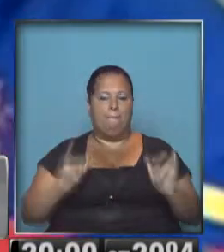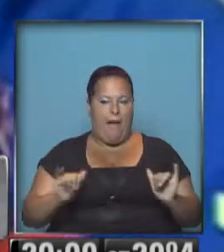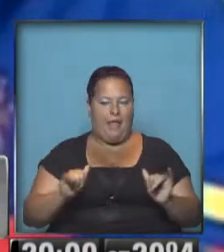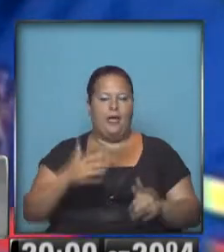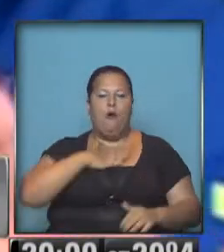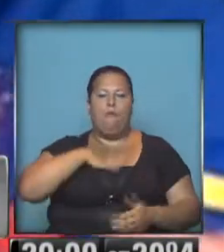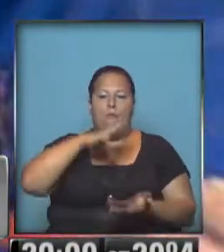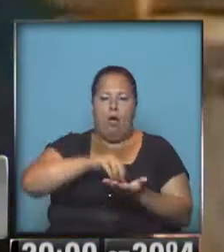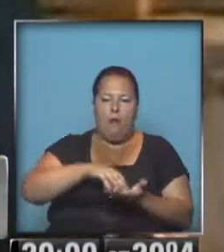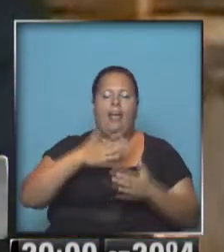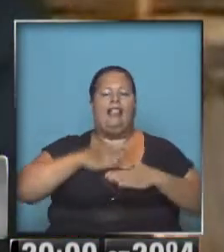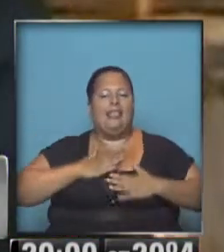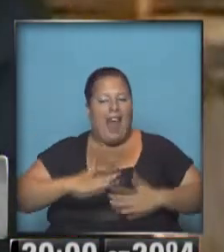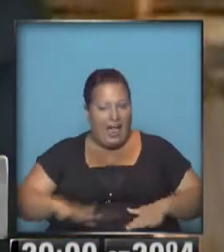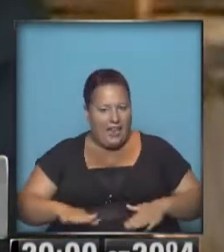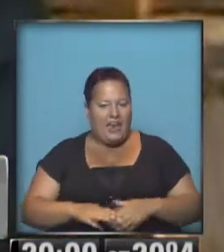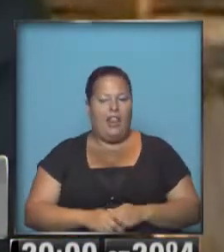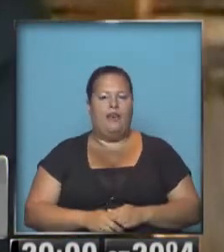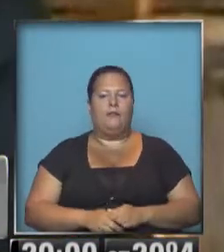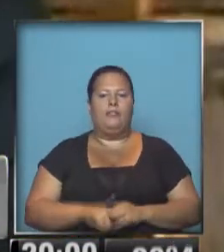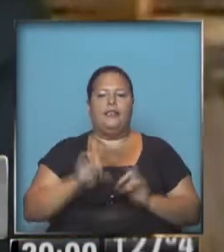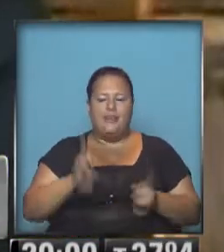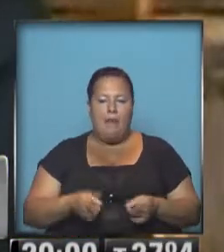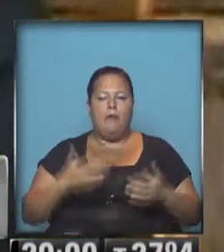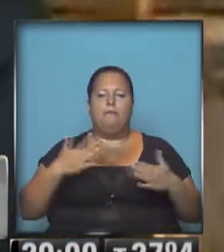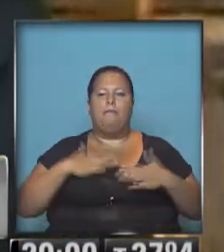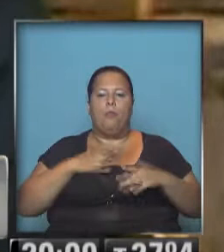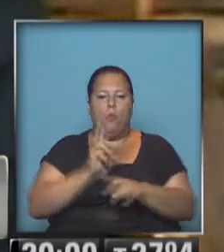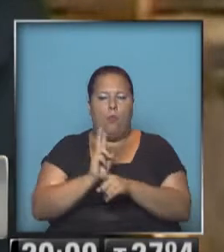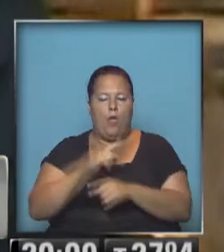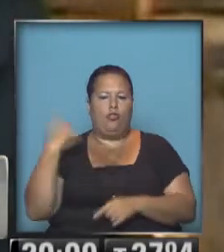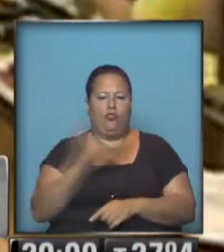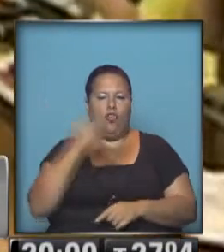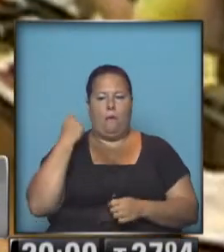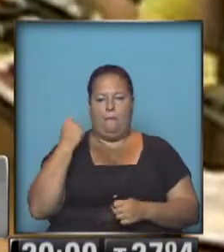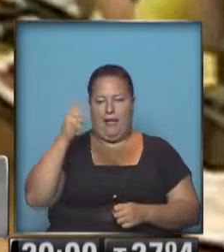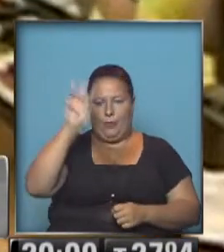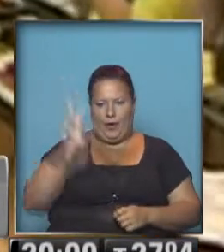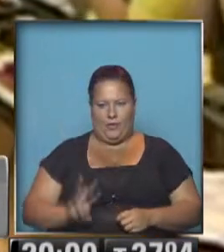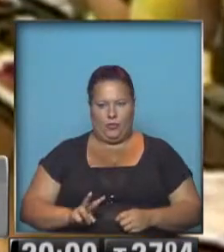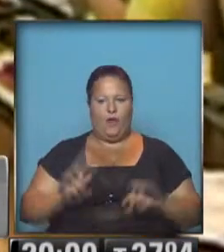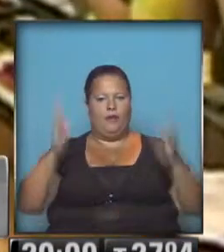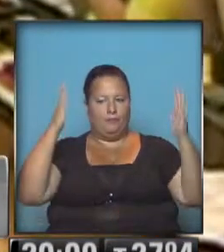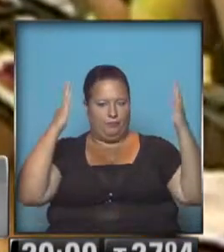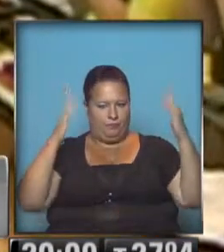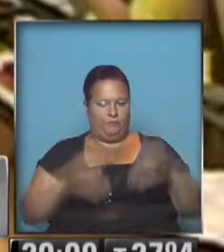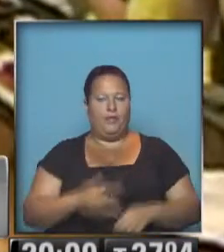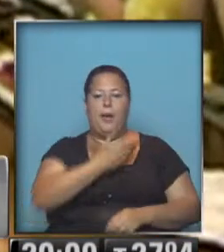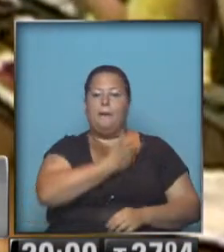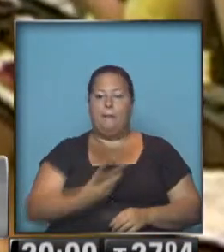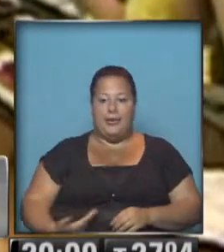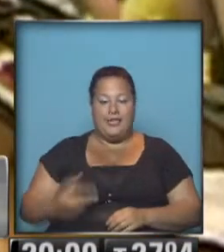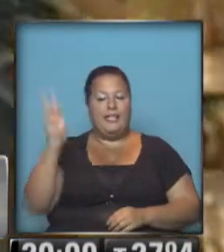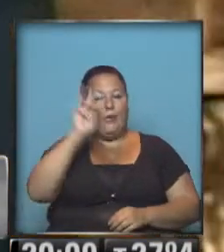la soberanía, la tranquilidad y la integridad de nuestra patria. El presidente